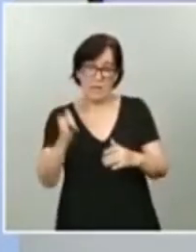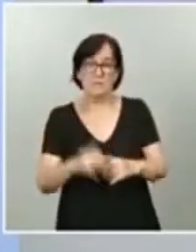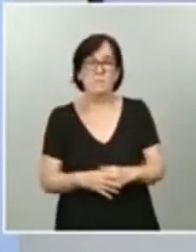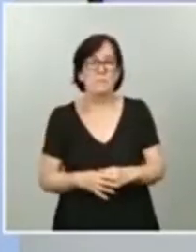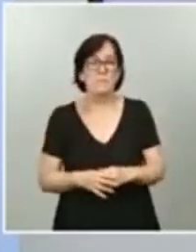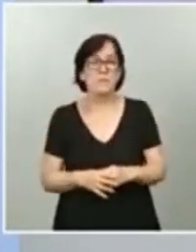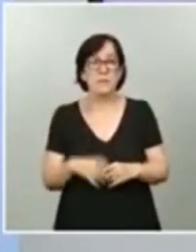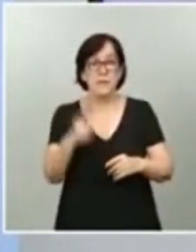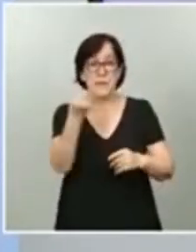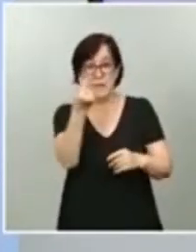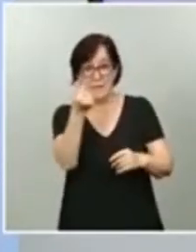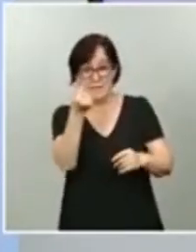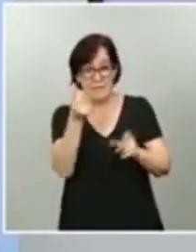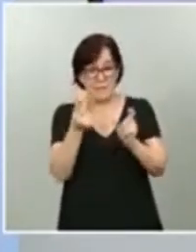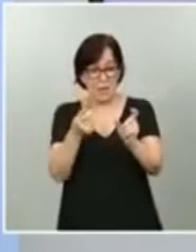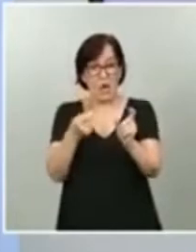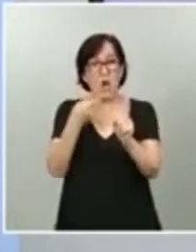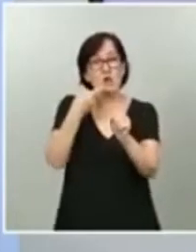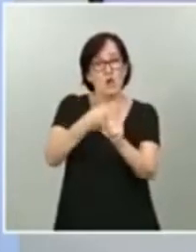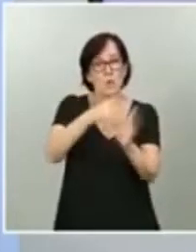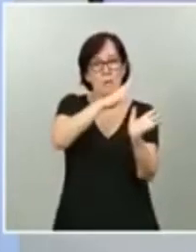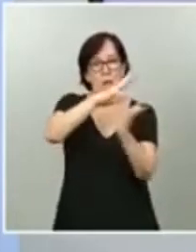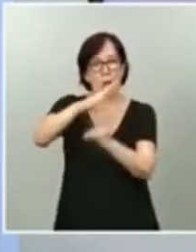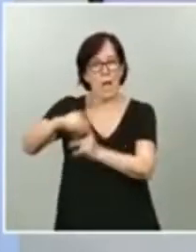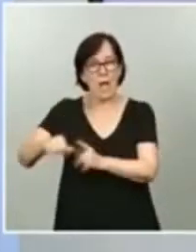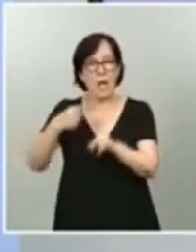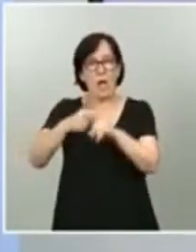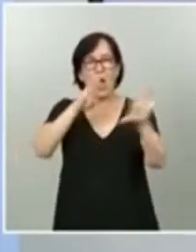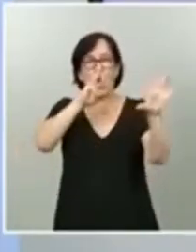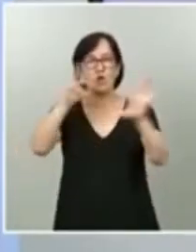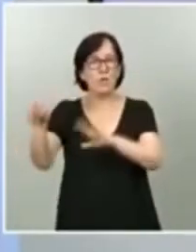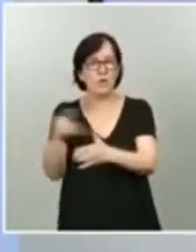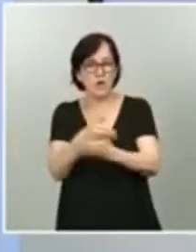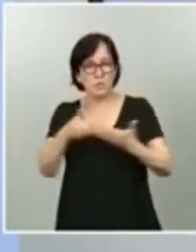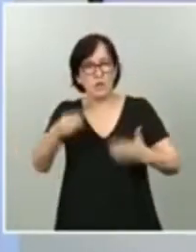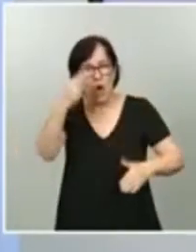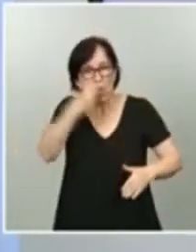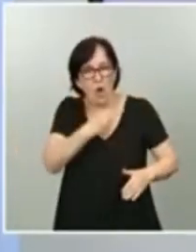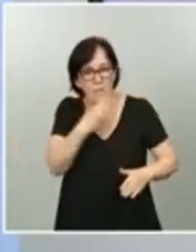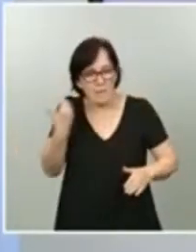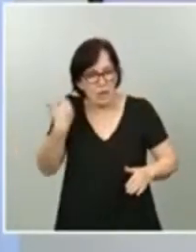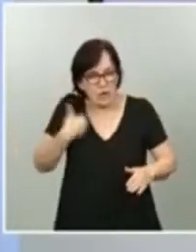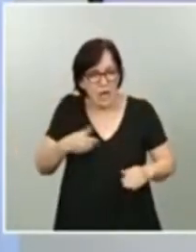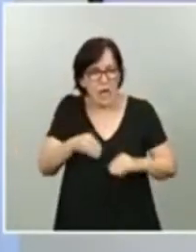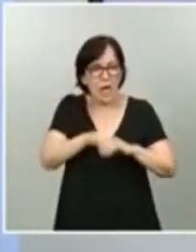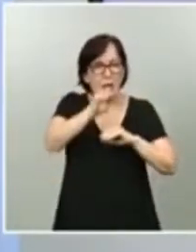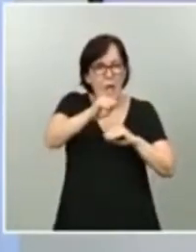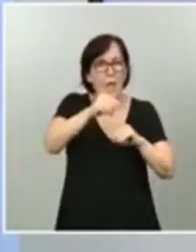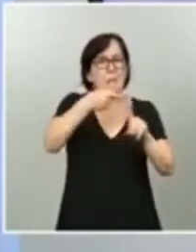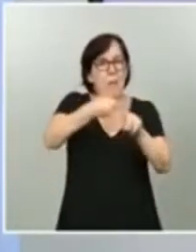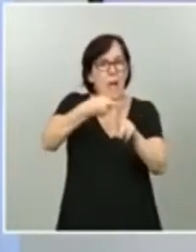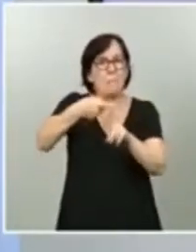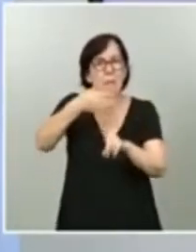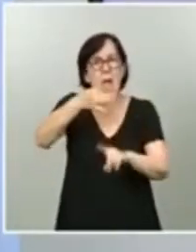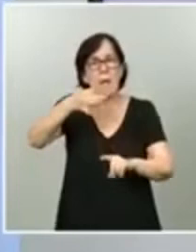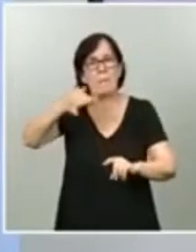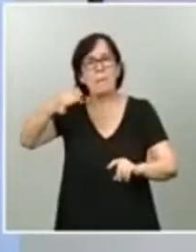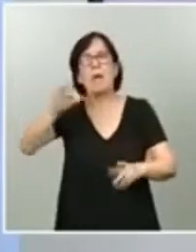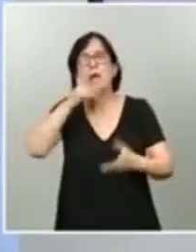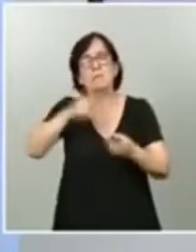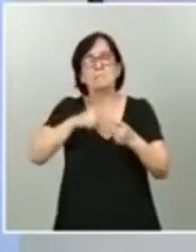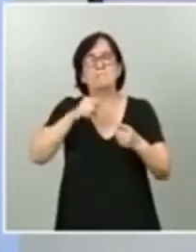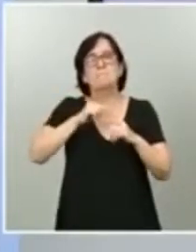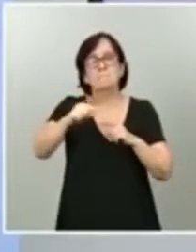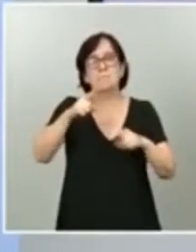se suman a los 800 millones ya comprometidos y destinados al transporte público en las